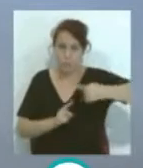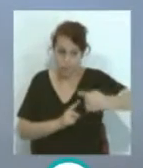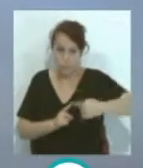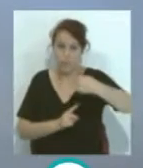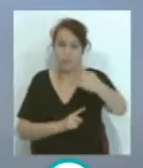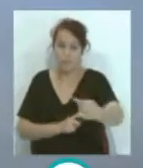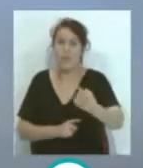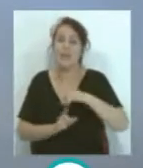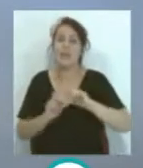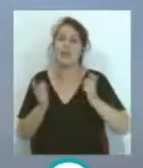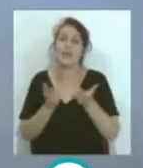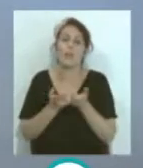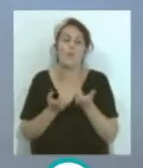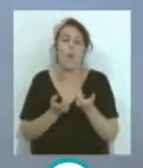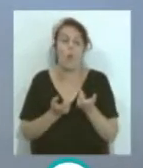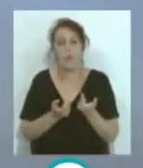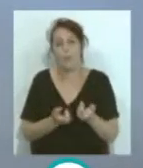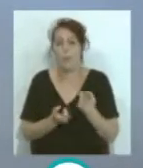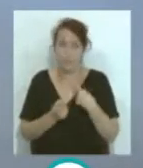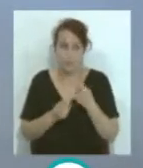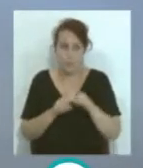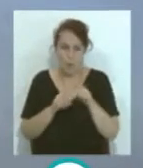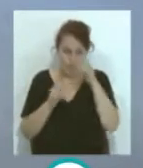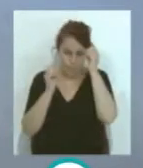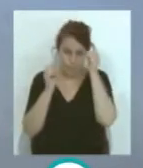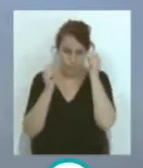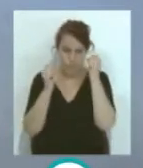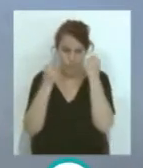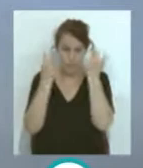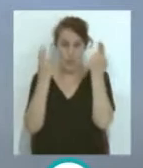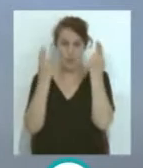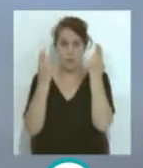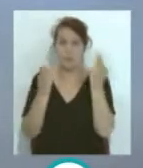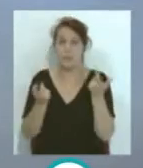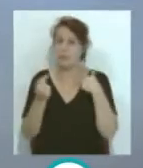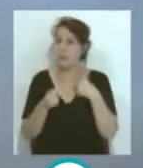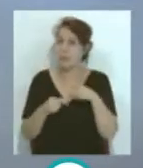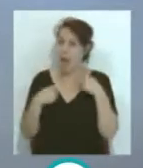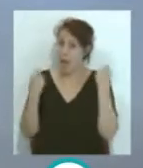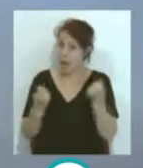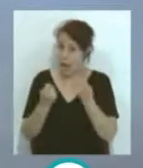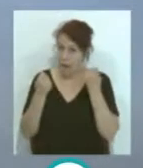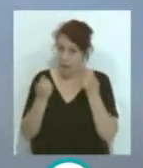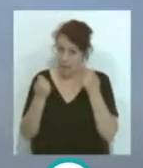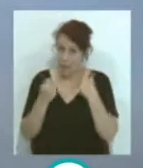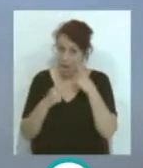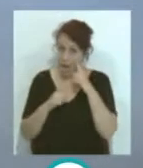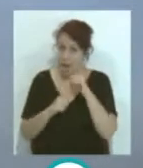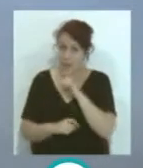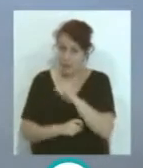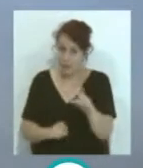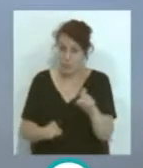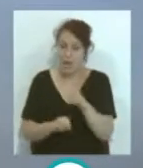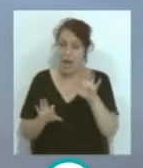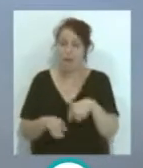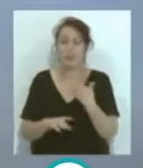equipo... ...tuvo una... ...se encendió... ...una lucecita de alarma... ...pero esa lucecita de alarma... ...sirvió... ...para que el